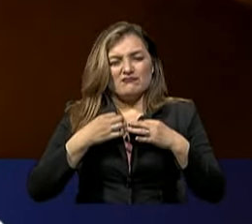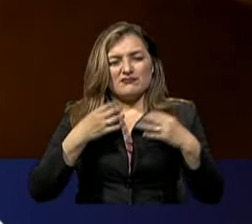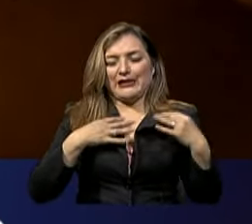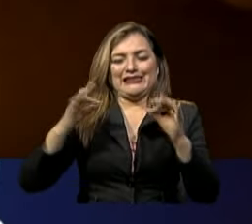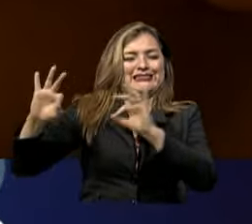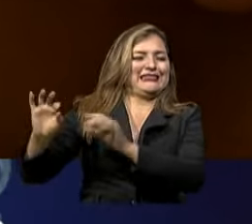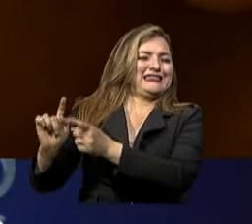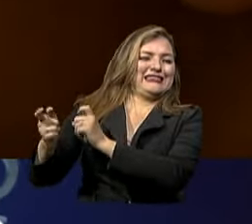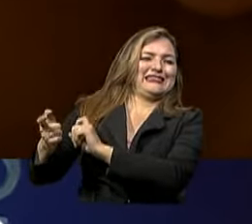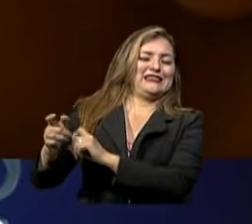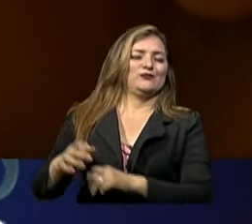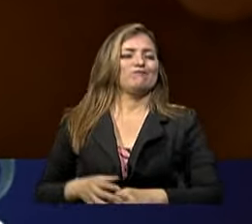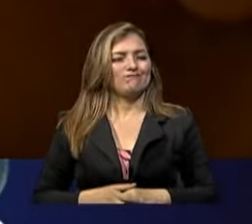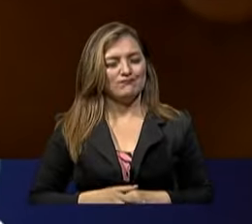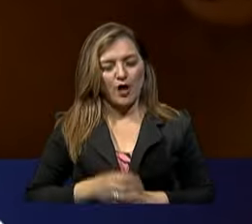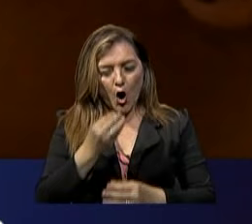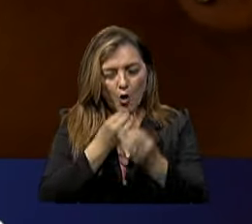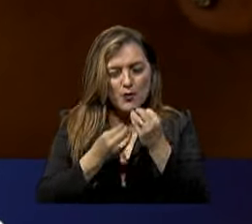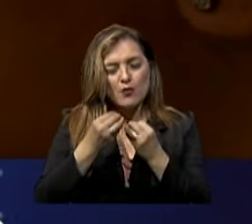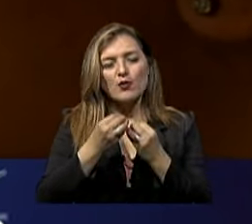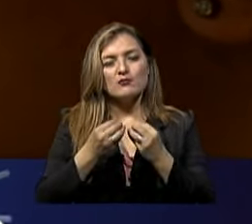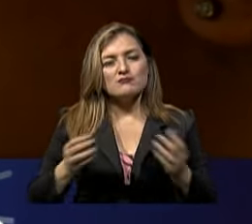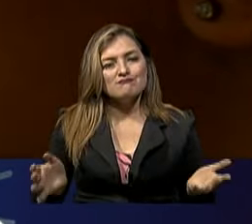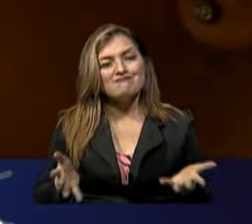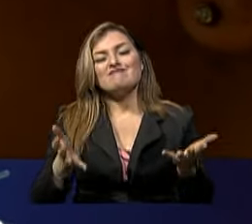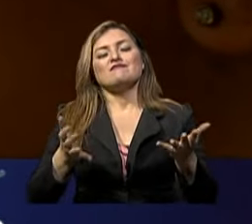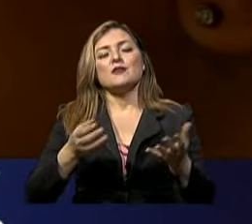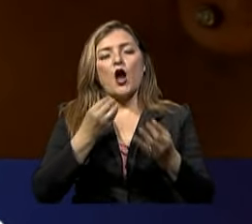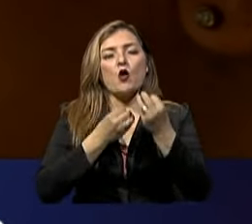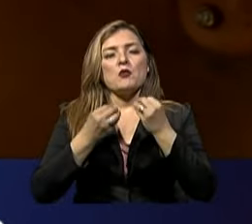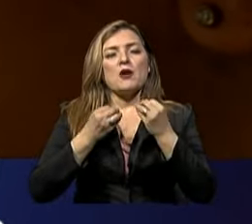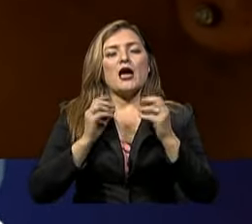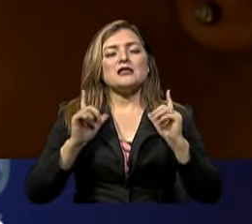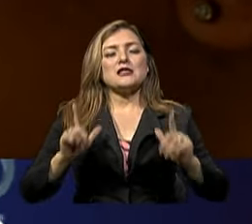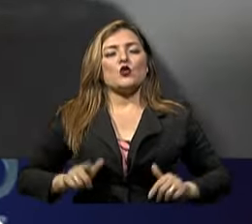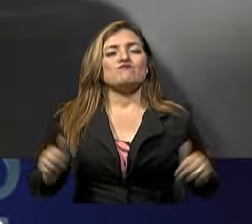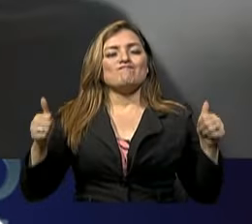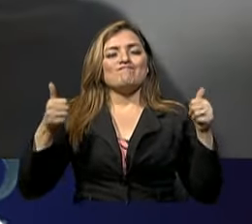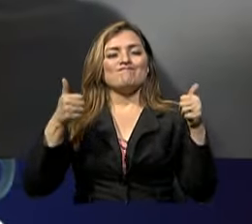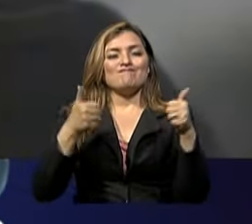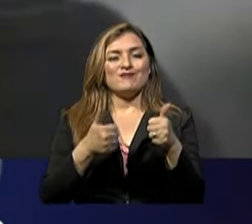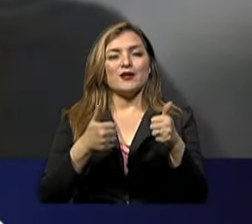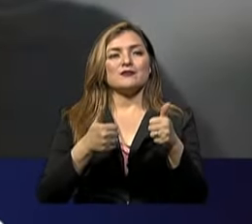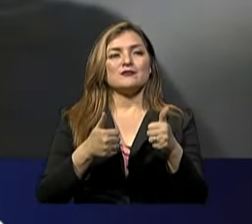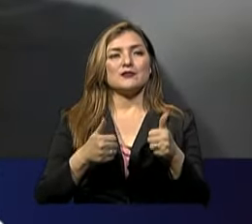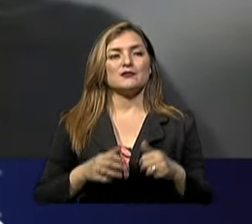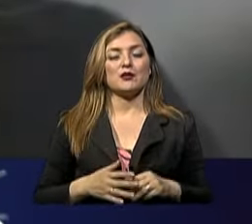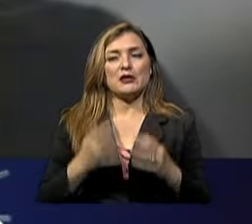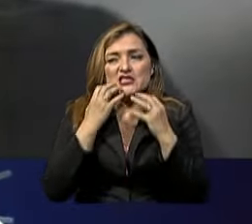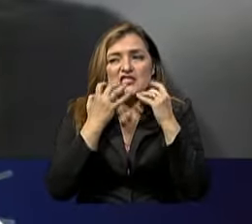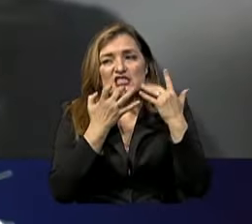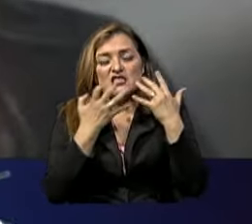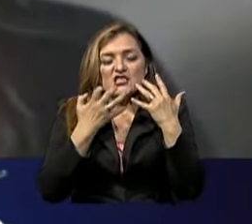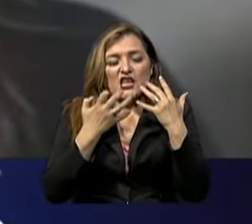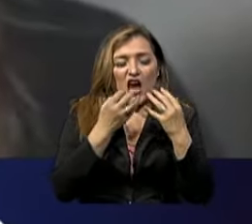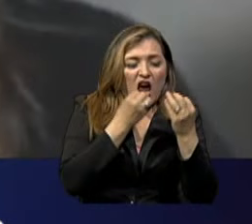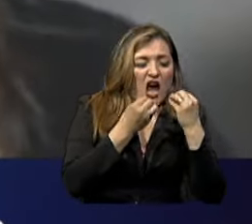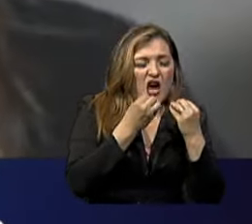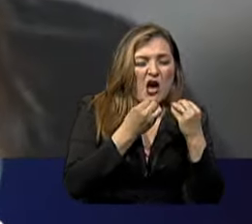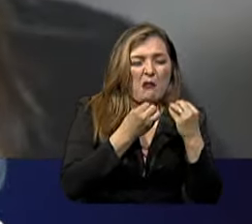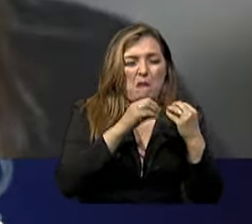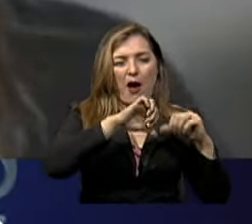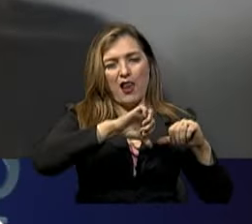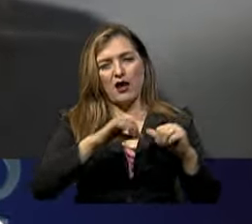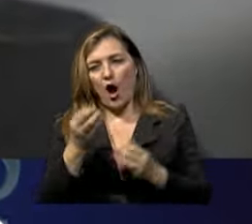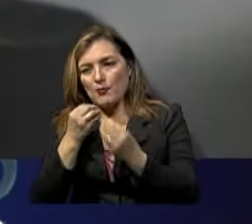estimulen Porque ahí vas a tener mayor ansiedad al dejar el tabaco Hay personas que han encontrado un dedal Porque les gusta tener algo en la mano Hay